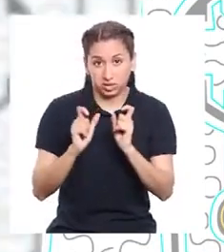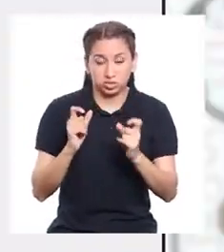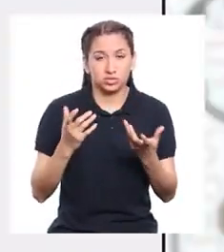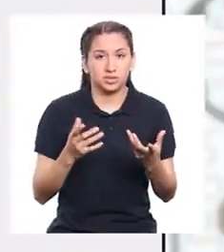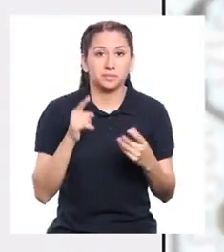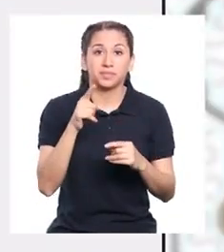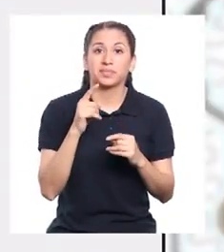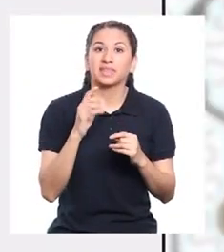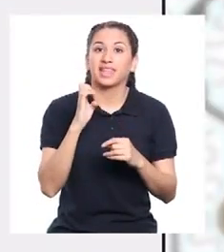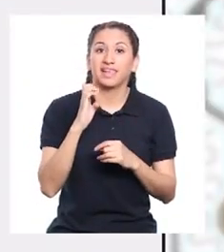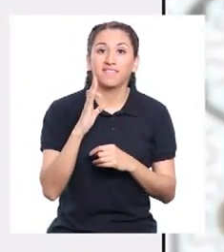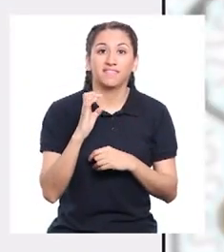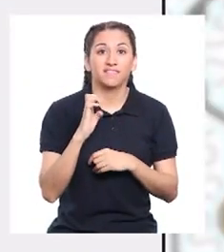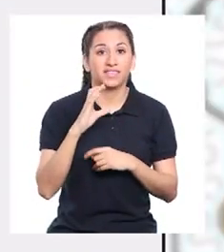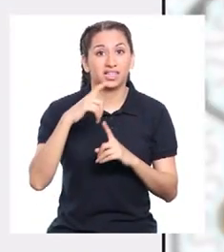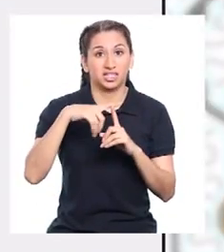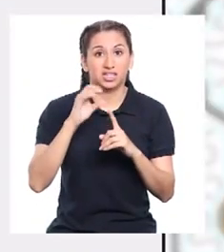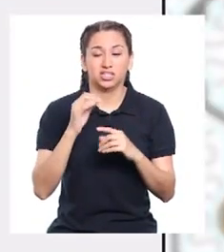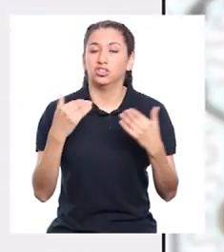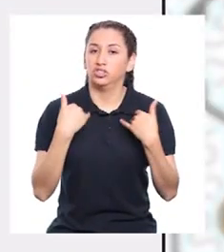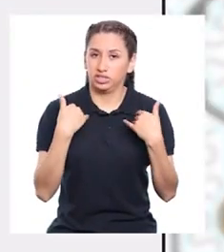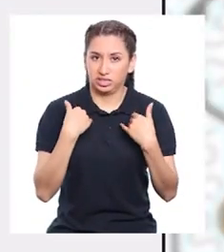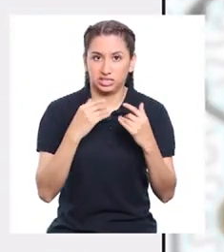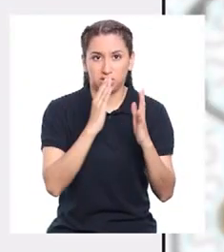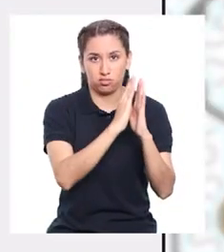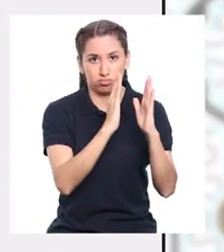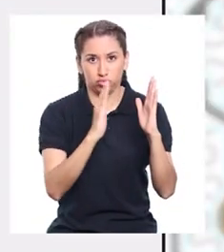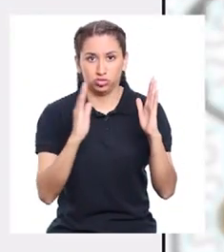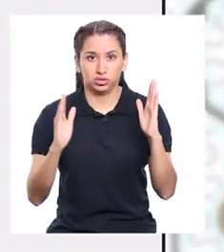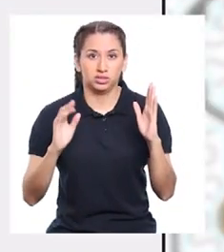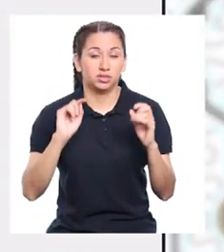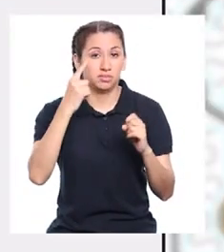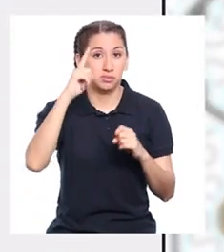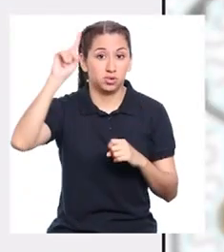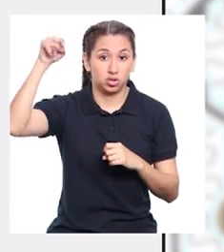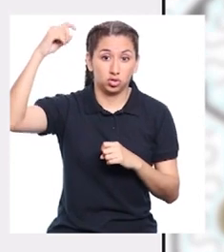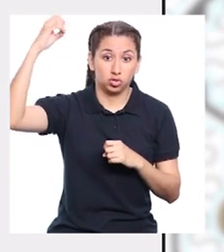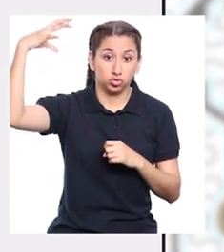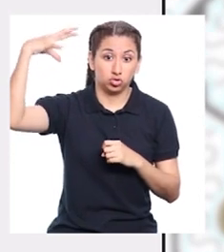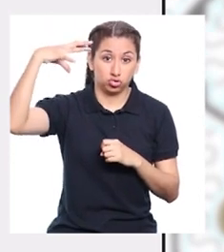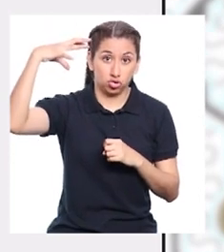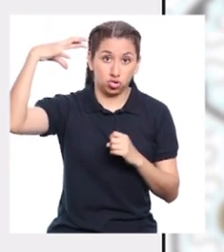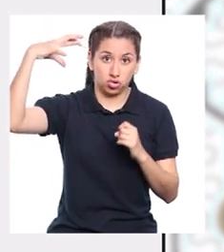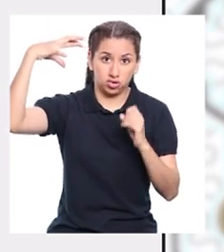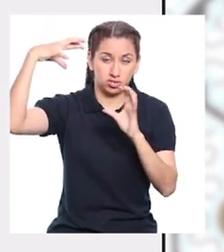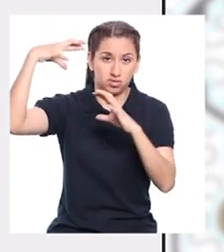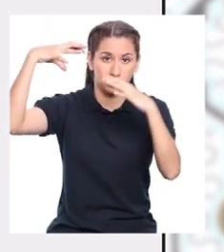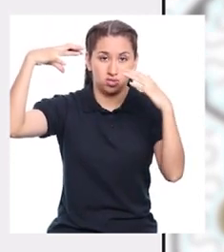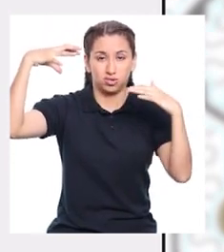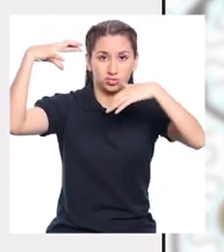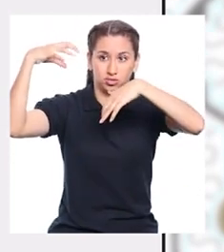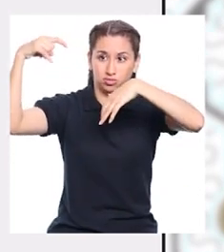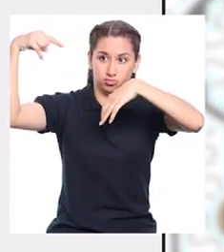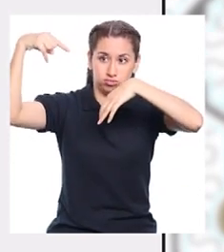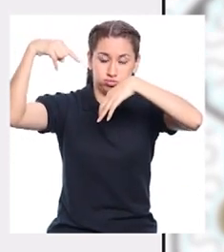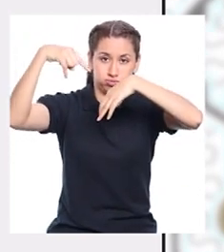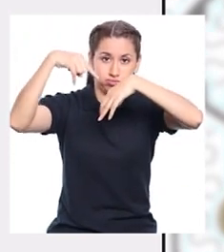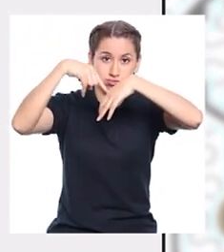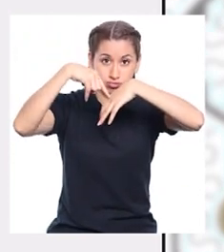planeta. El efecto invernadero ocurre de la siguiente manera. La energía solar ingresa a la atmósfera.